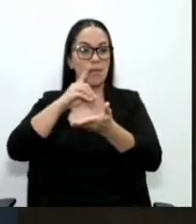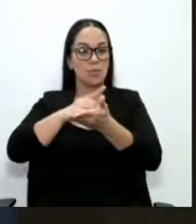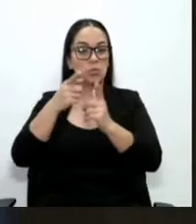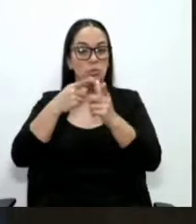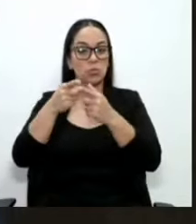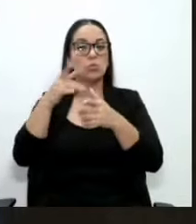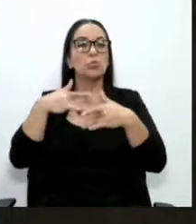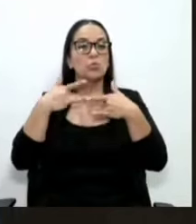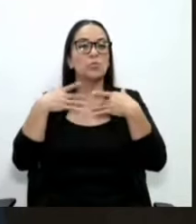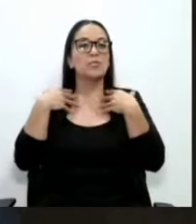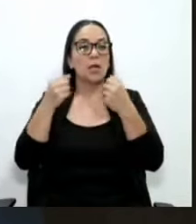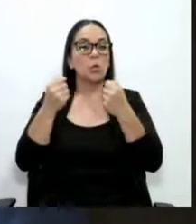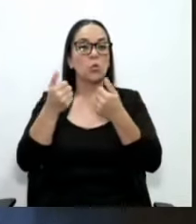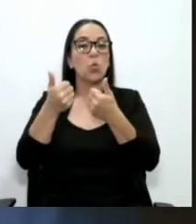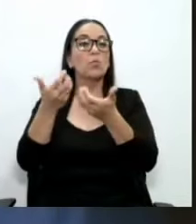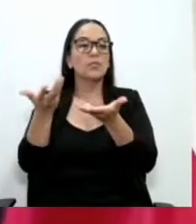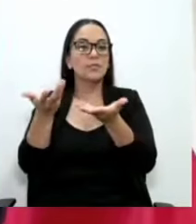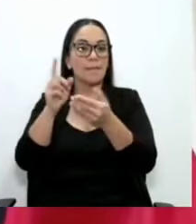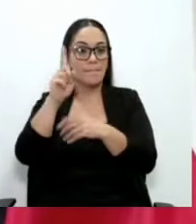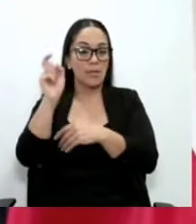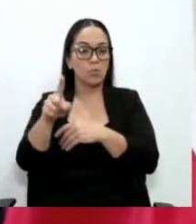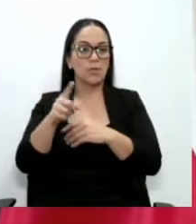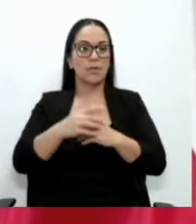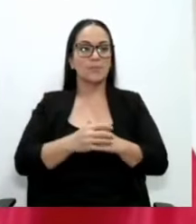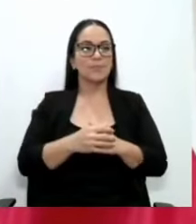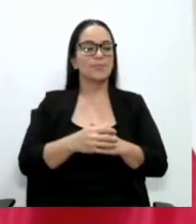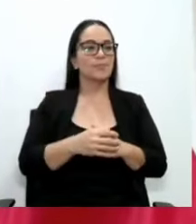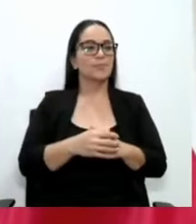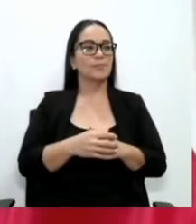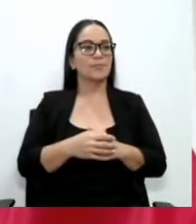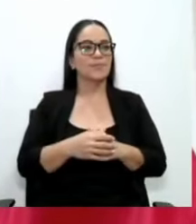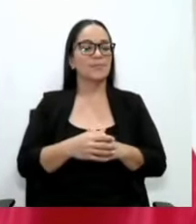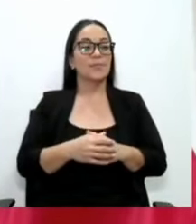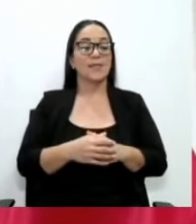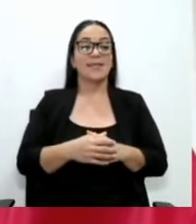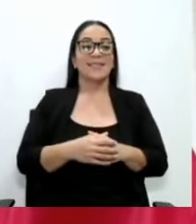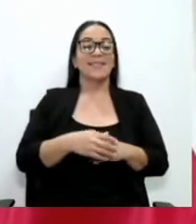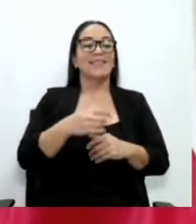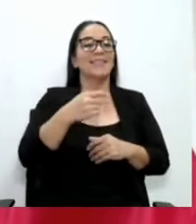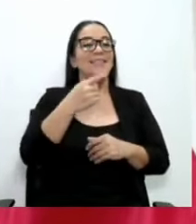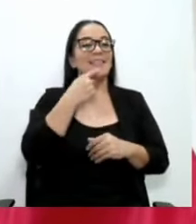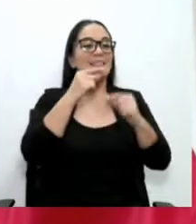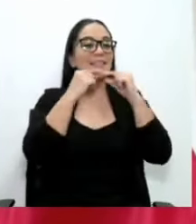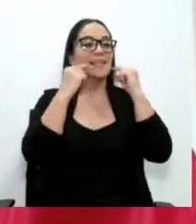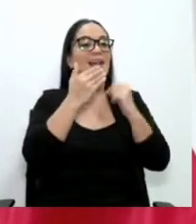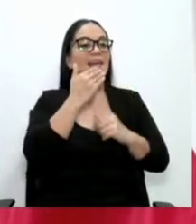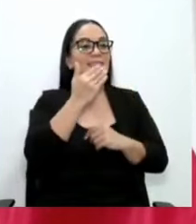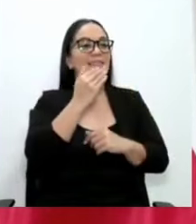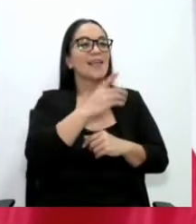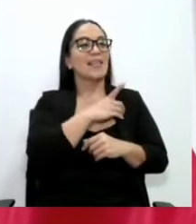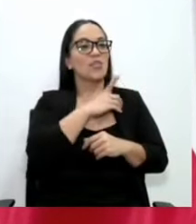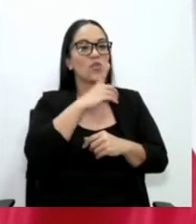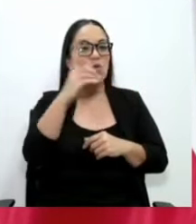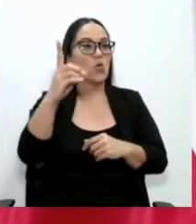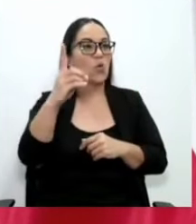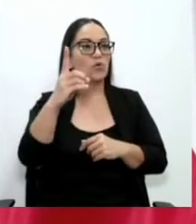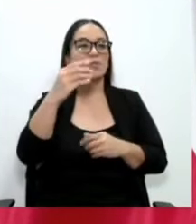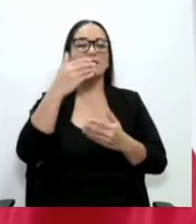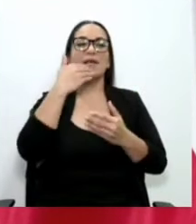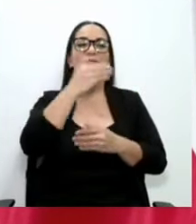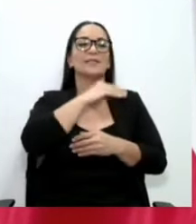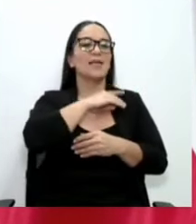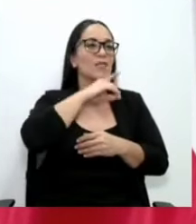¿Cómo está la salud del presidente? Estoy, gracias a Dios, infinito e infinitas,